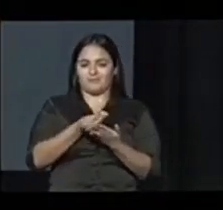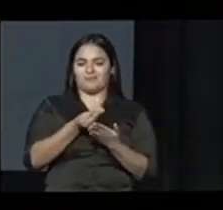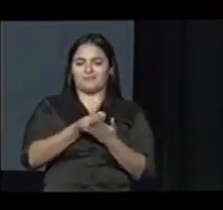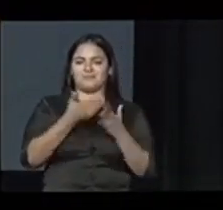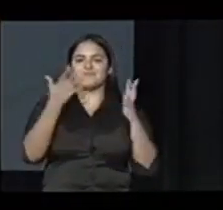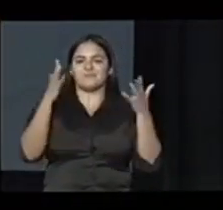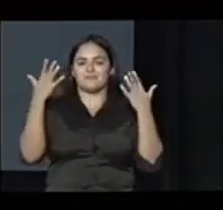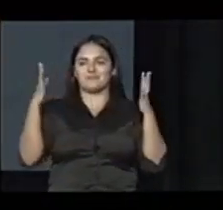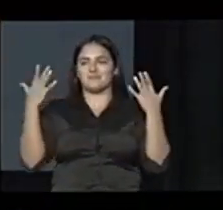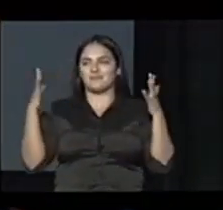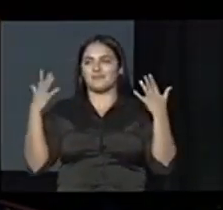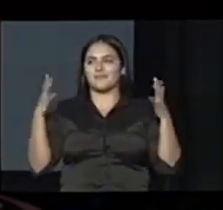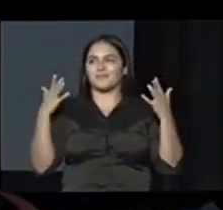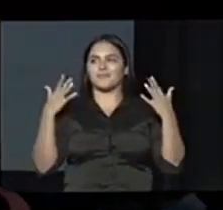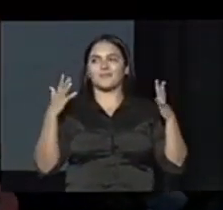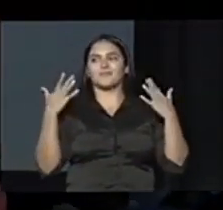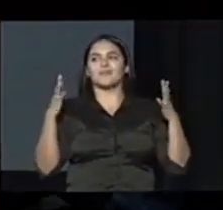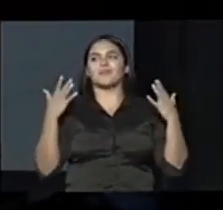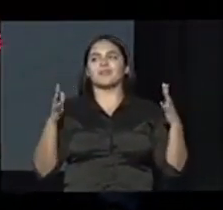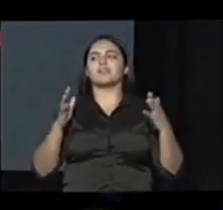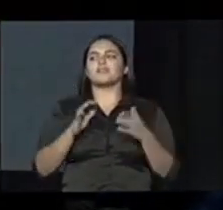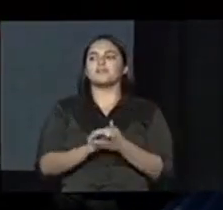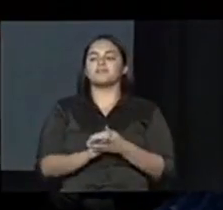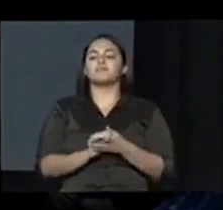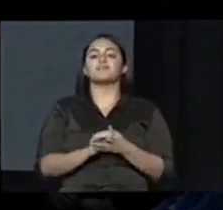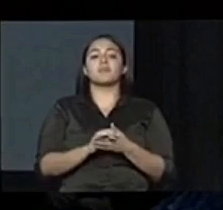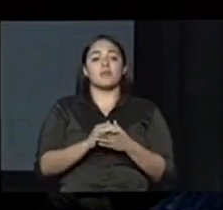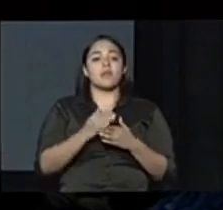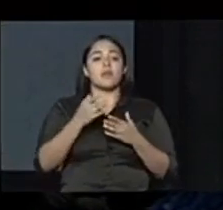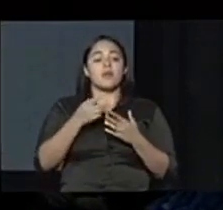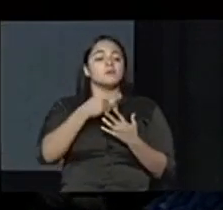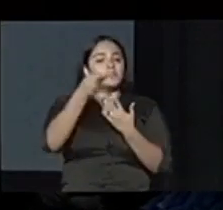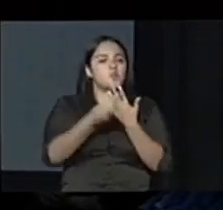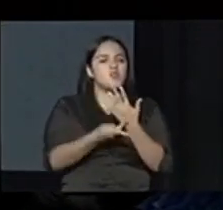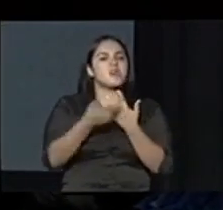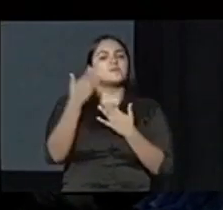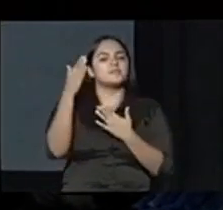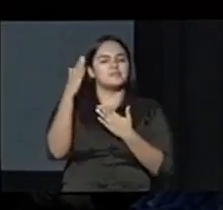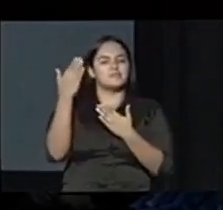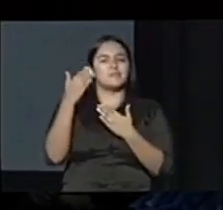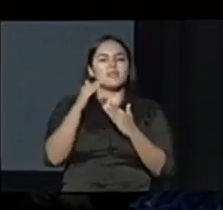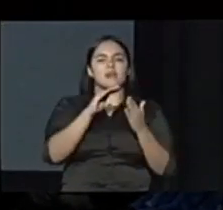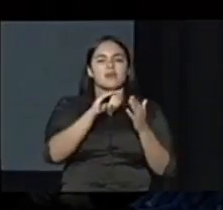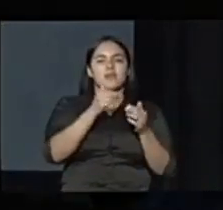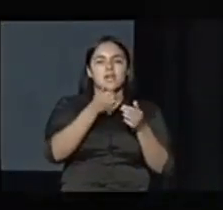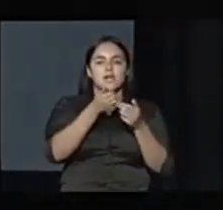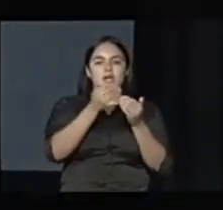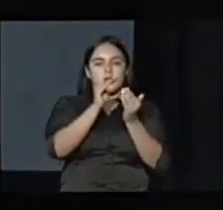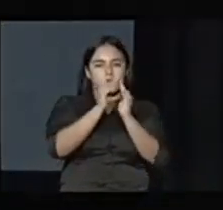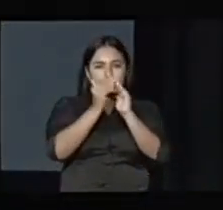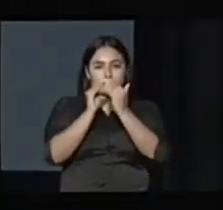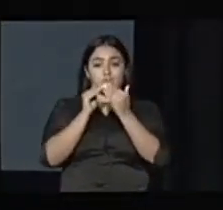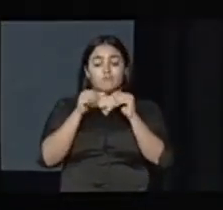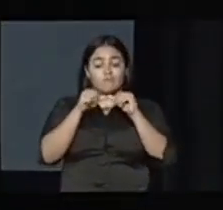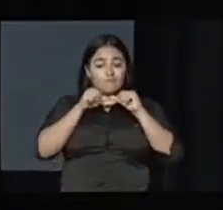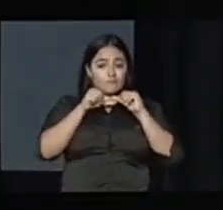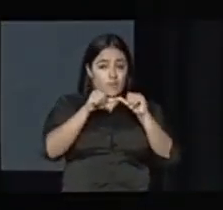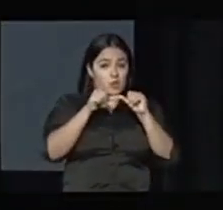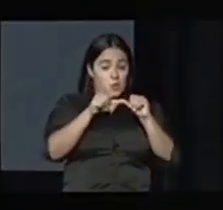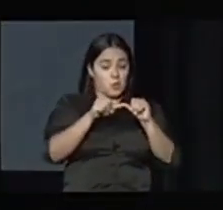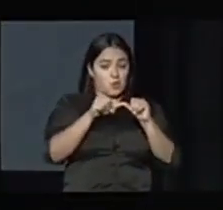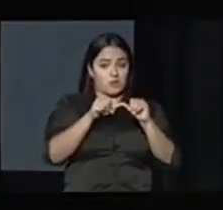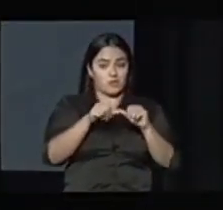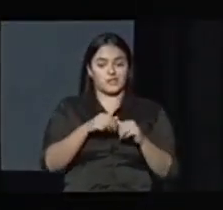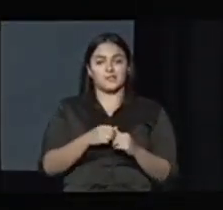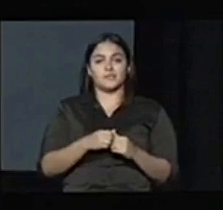ya ya hay programas similares en algunos municipios que deben continuar al tiempo